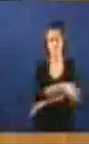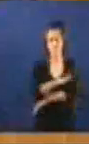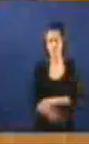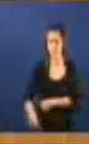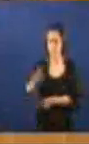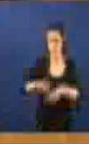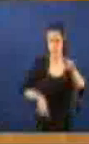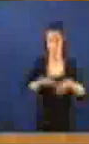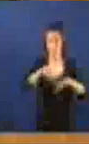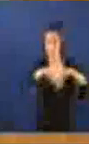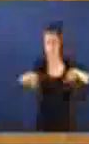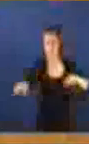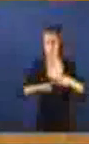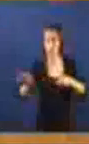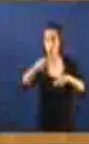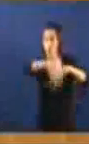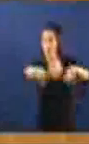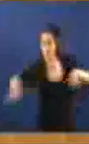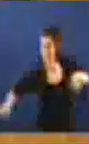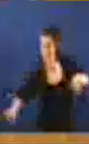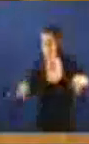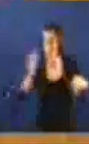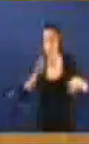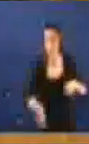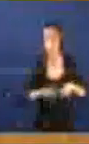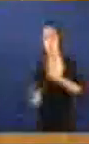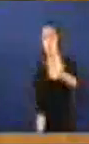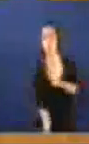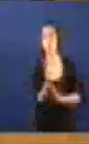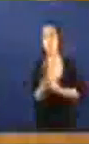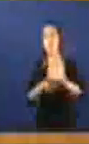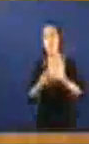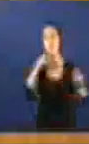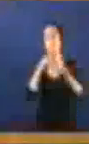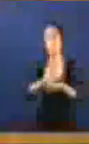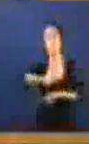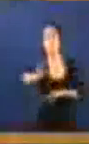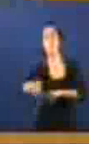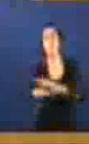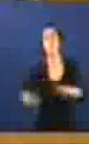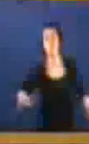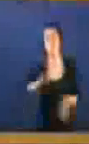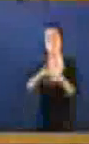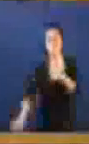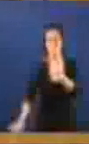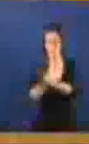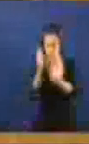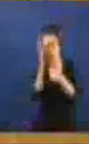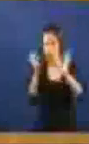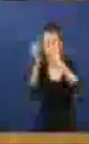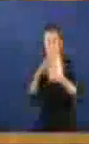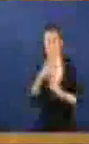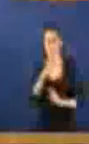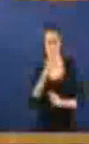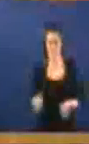Correspondiente O goberno Federal E que sacase Unha ley Para fastidiar Aos tipos Presionados Estafados Chantaseados Por os gángsters Pero